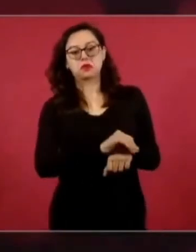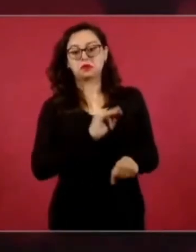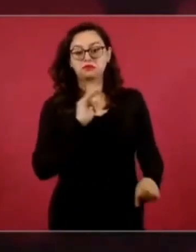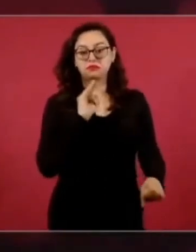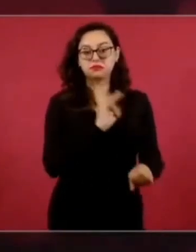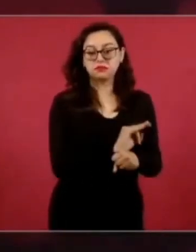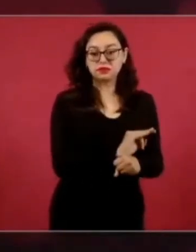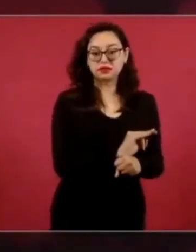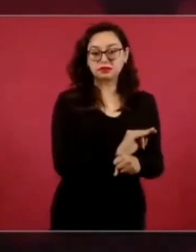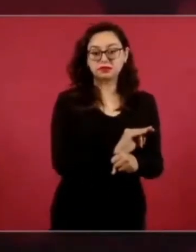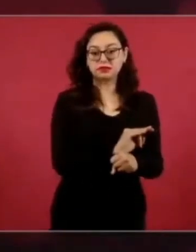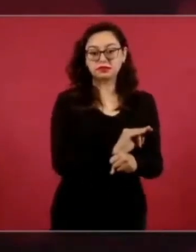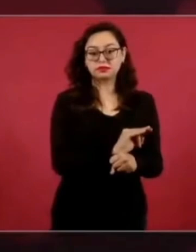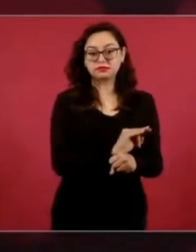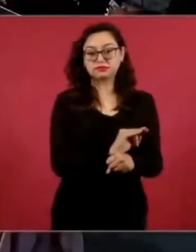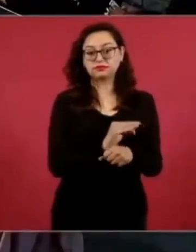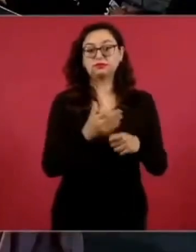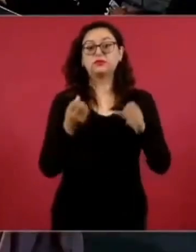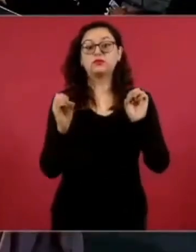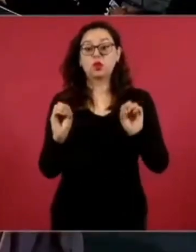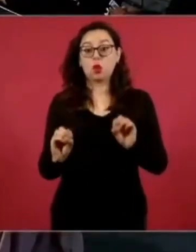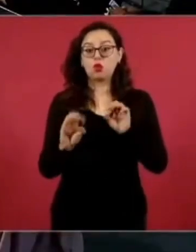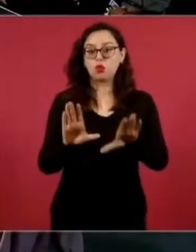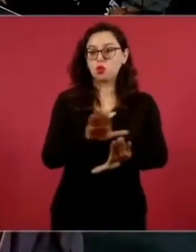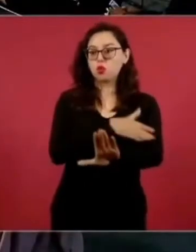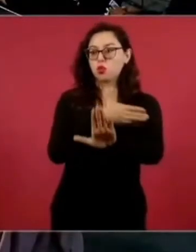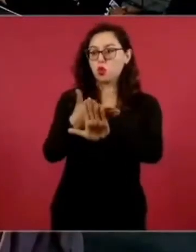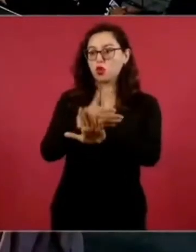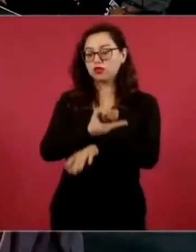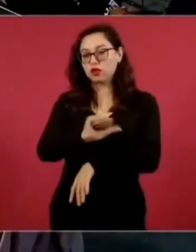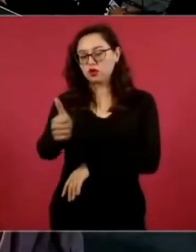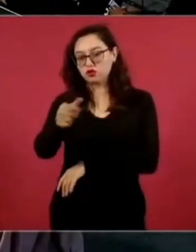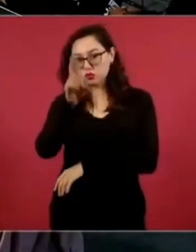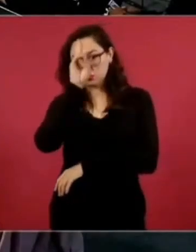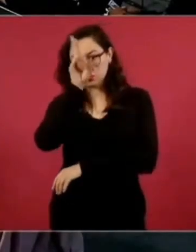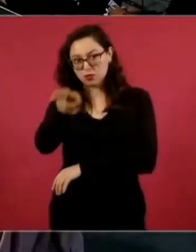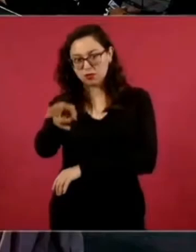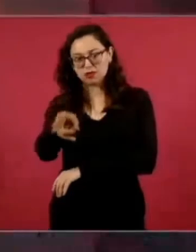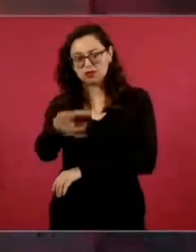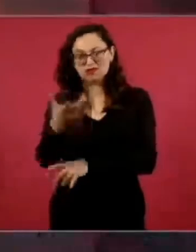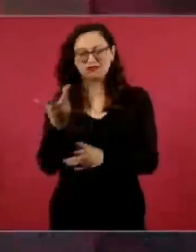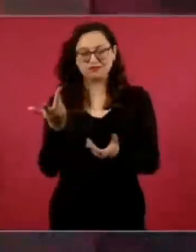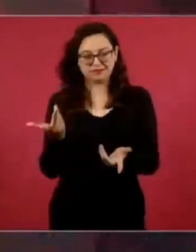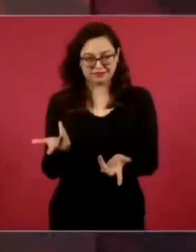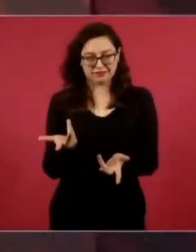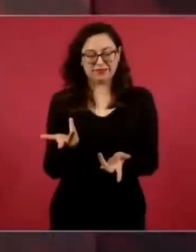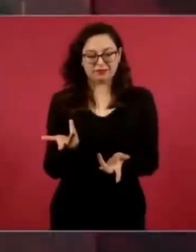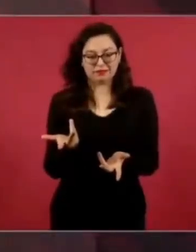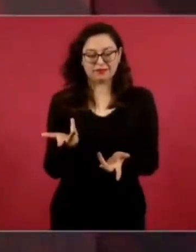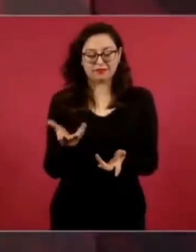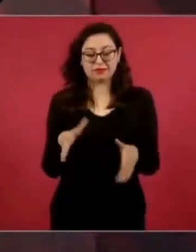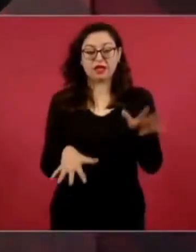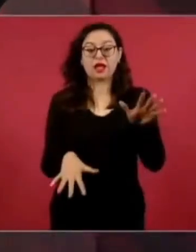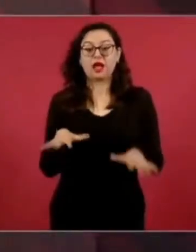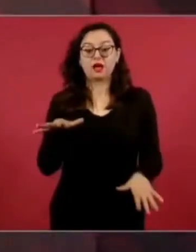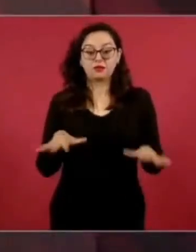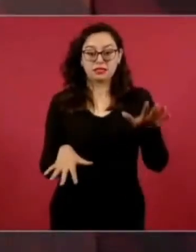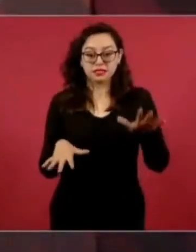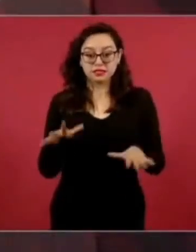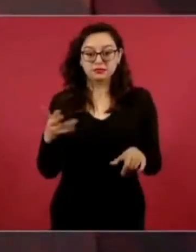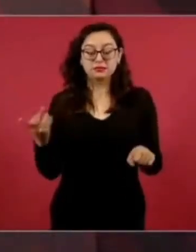prohibir el uso de medicamentos. Y a veces el director,